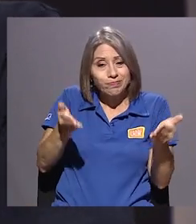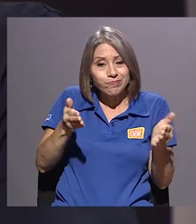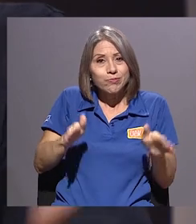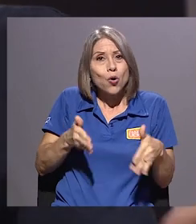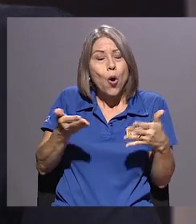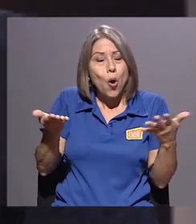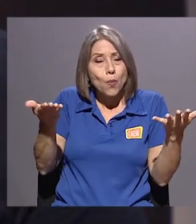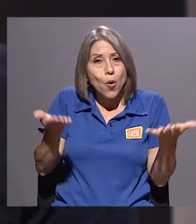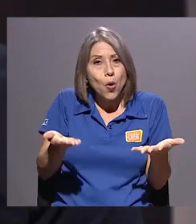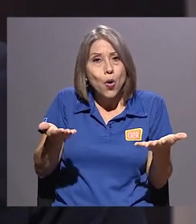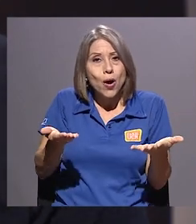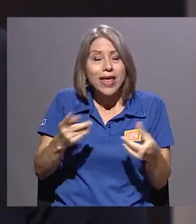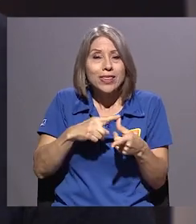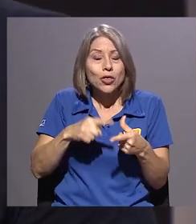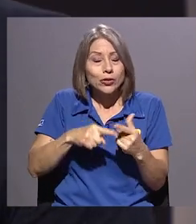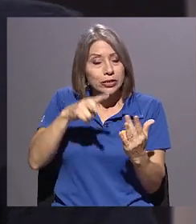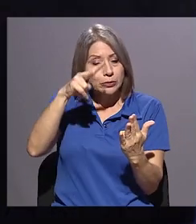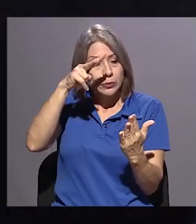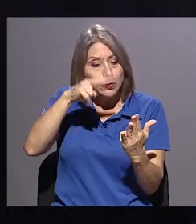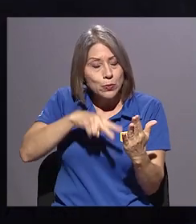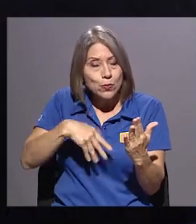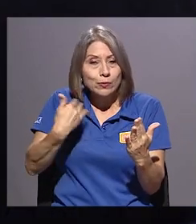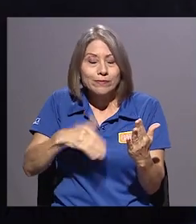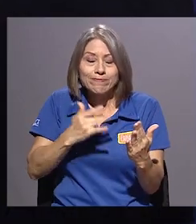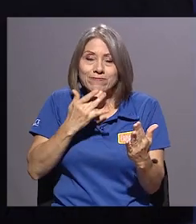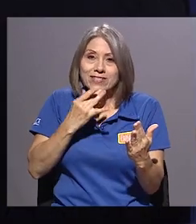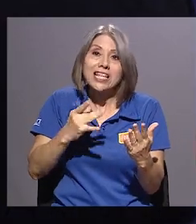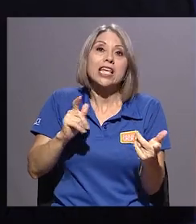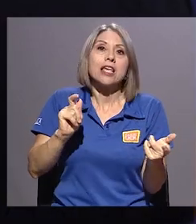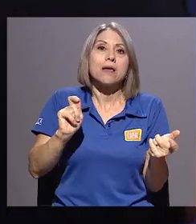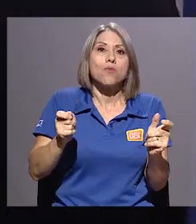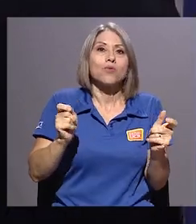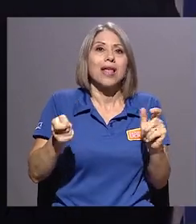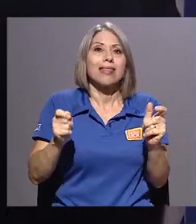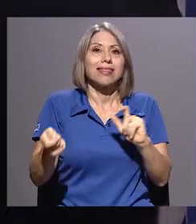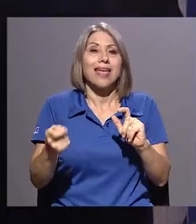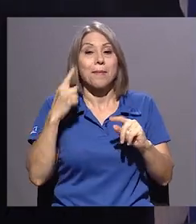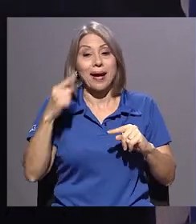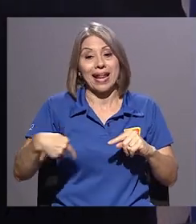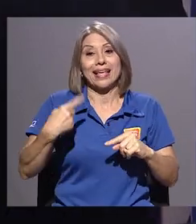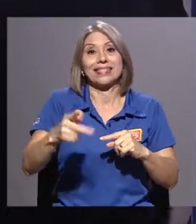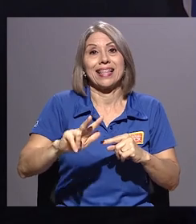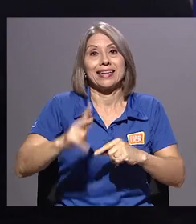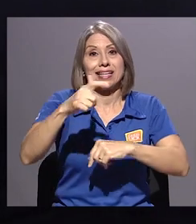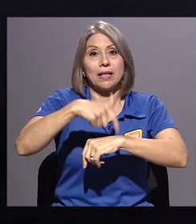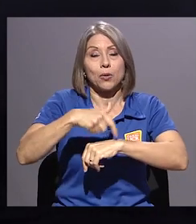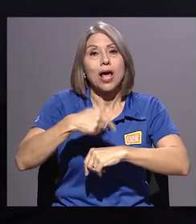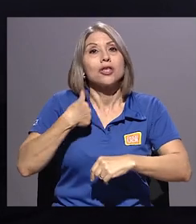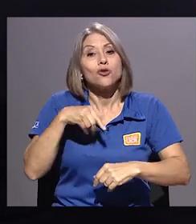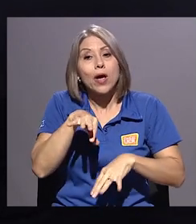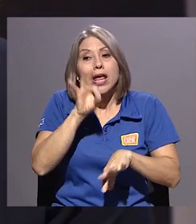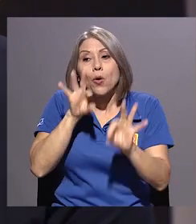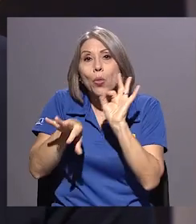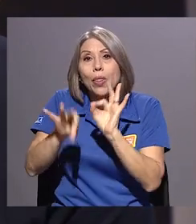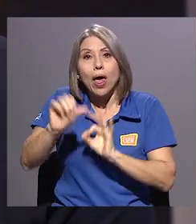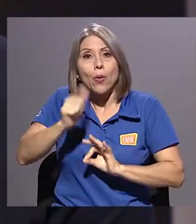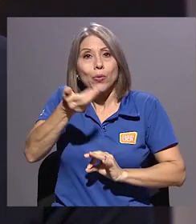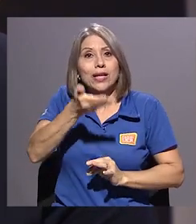riquísimo y mutante. Para esta tercera temporada también yo he encontrado otras cosas. Entonces,